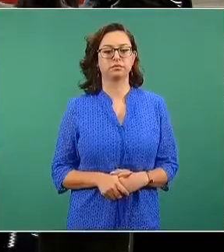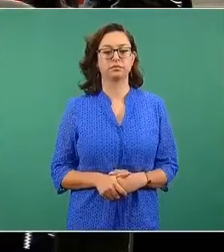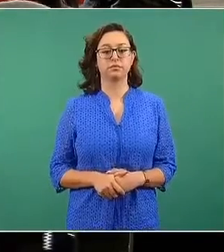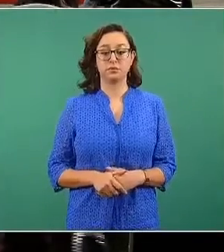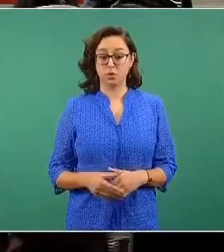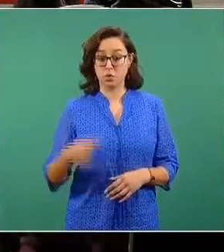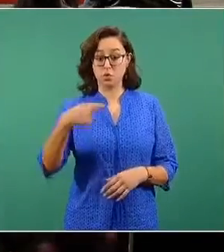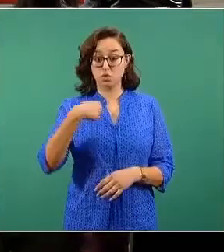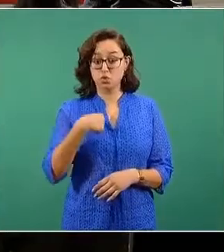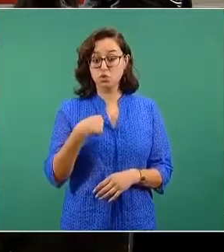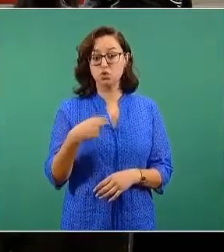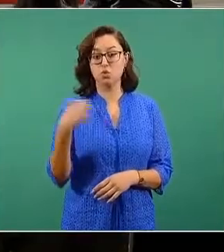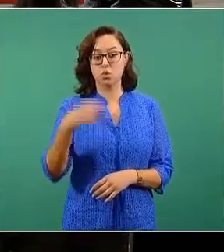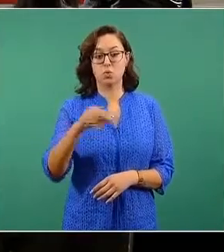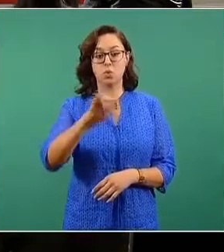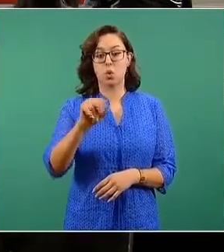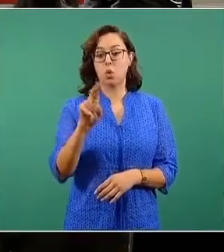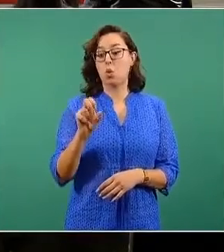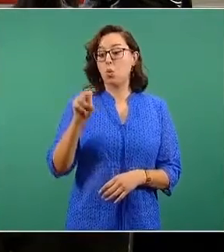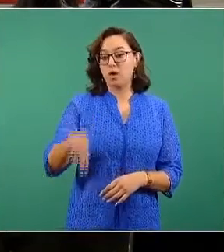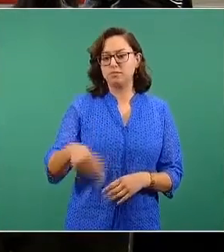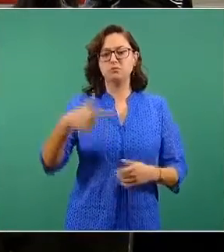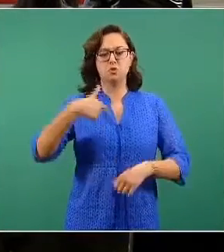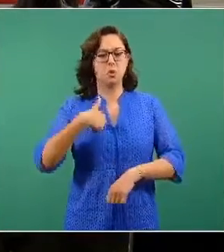-19 aún teniendo las dos dosis?